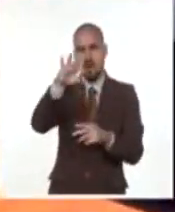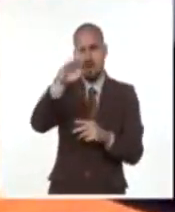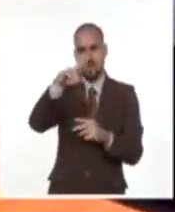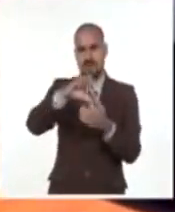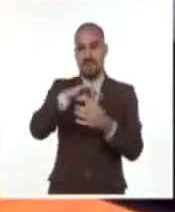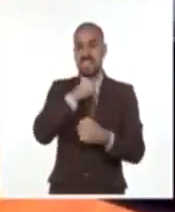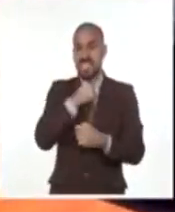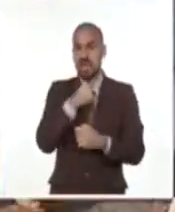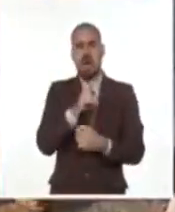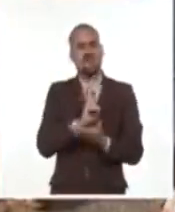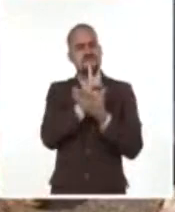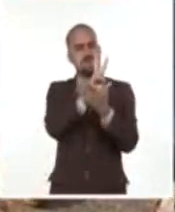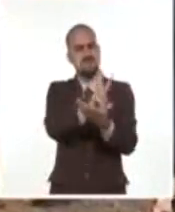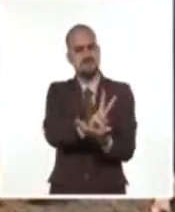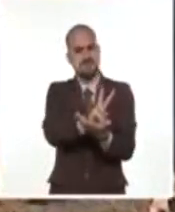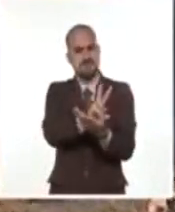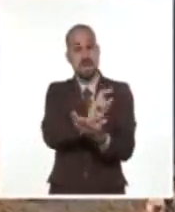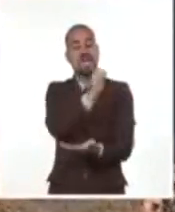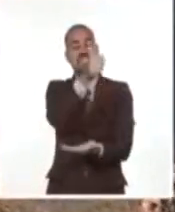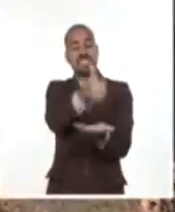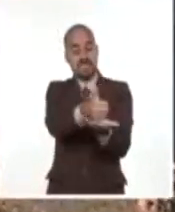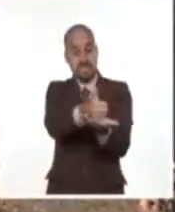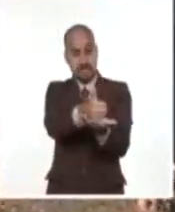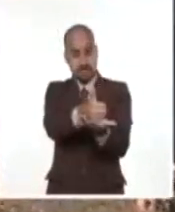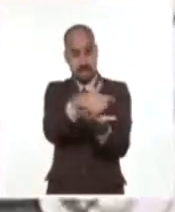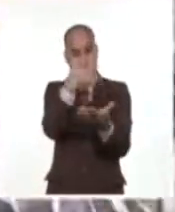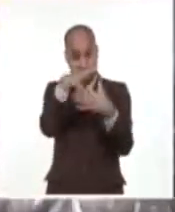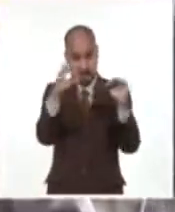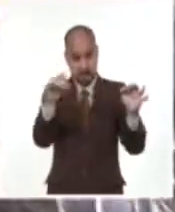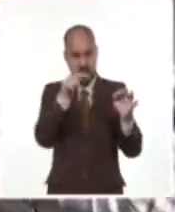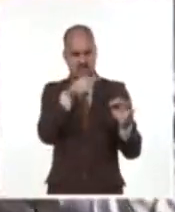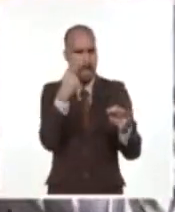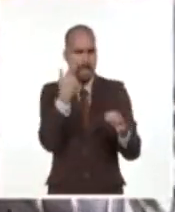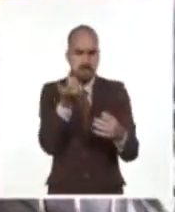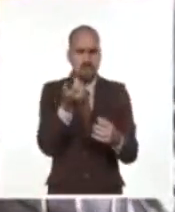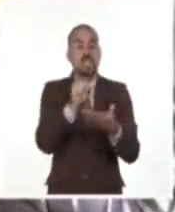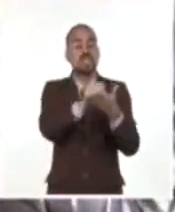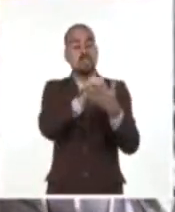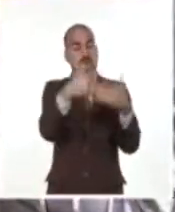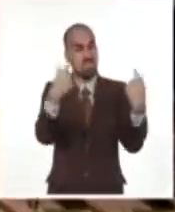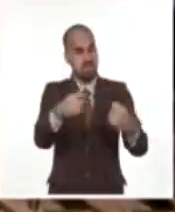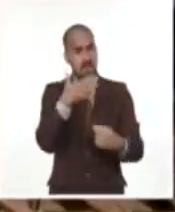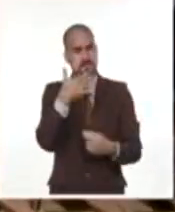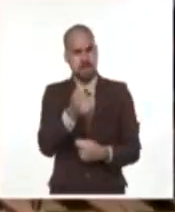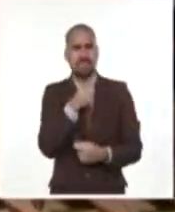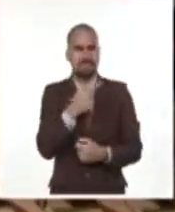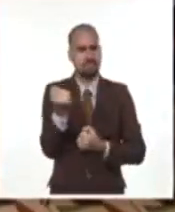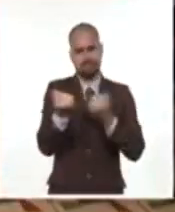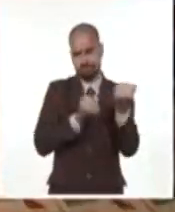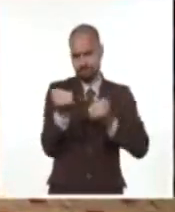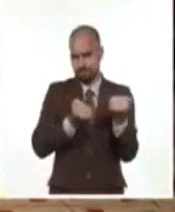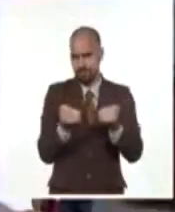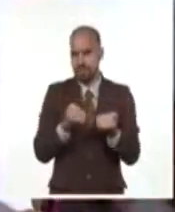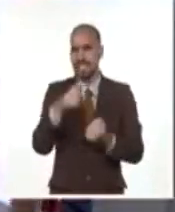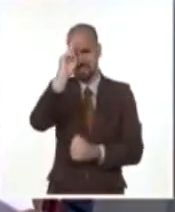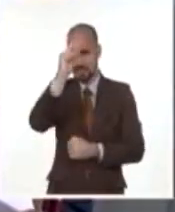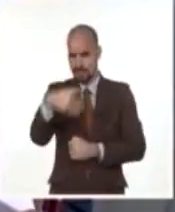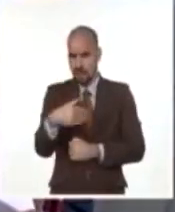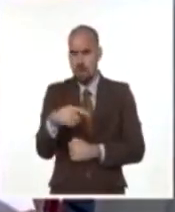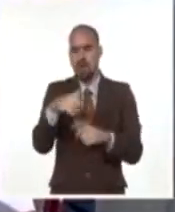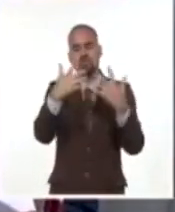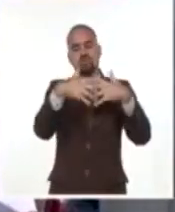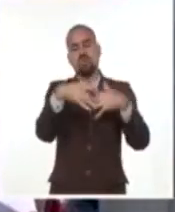visitó entidades de la capital artemiseña e insistió en elevar la calidad de servicios como el transporte, la salud y la producción de